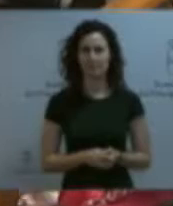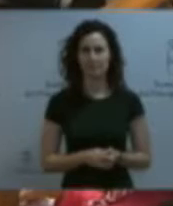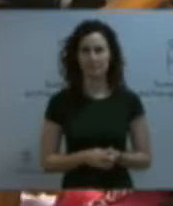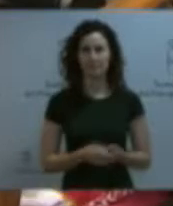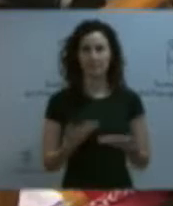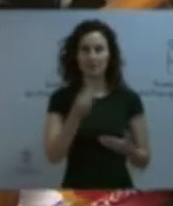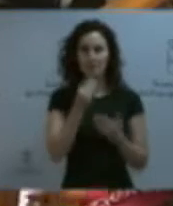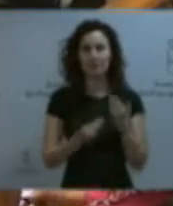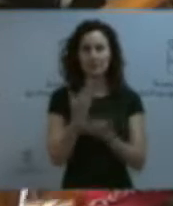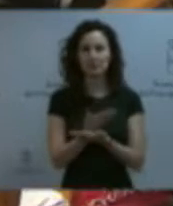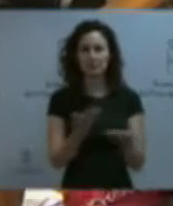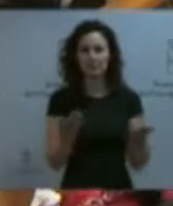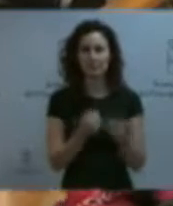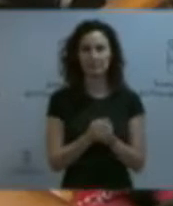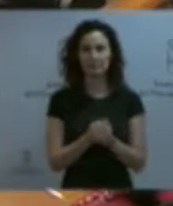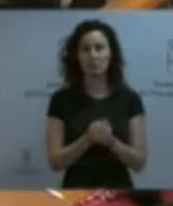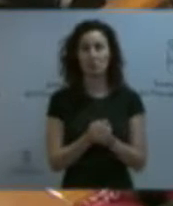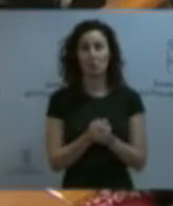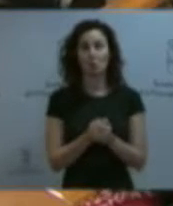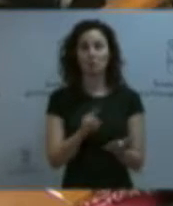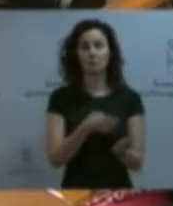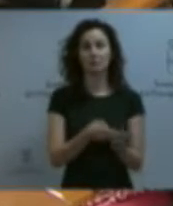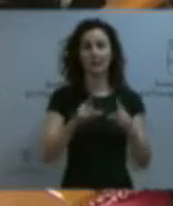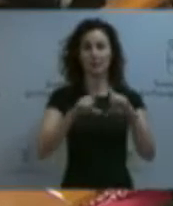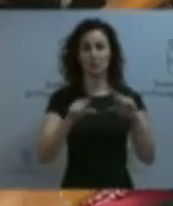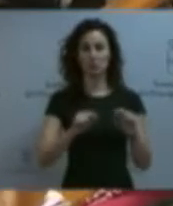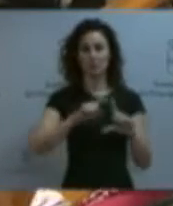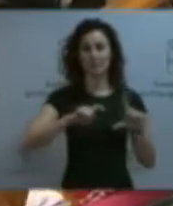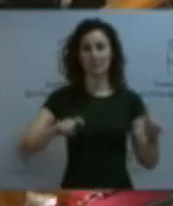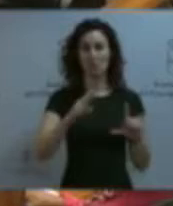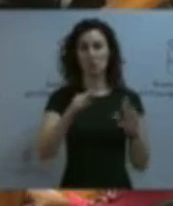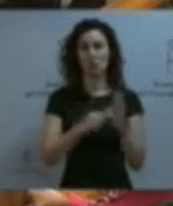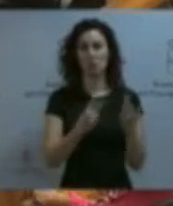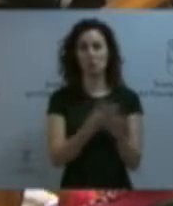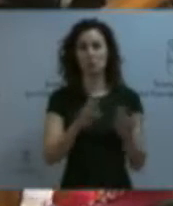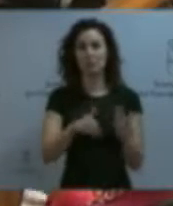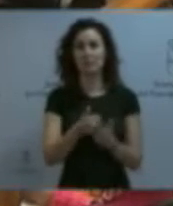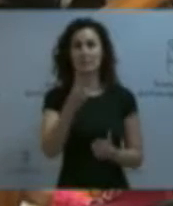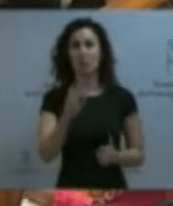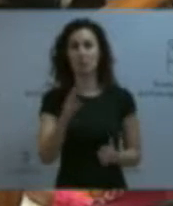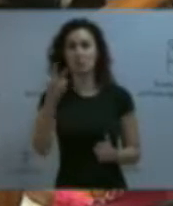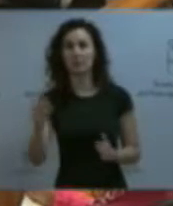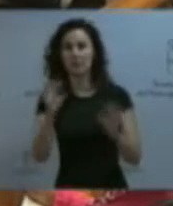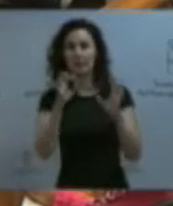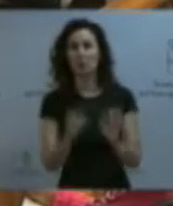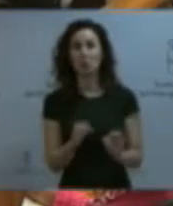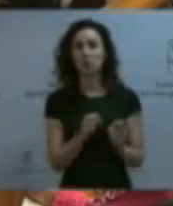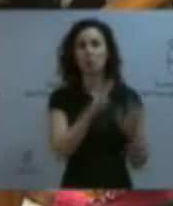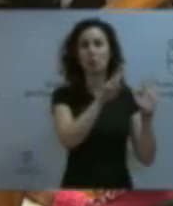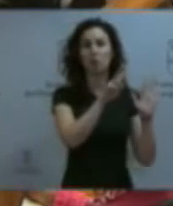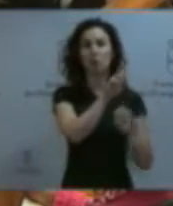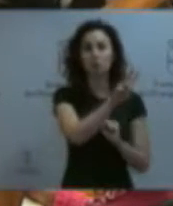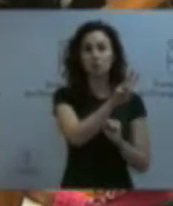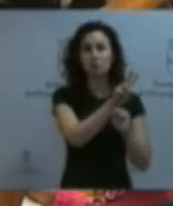Buenos días. Señorías, el Plan Asturiano de Estadística 2017-2020 viene tras el anterior Plan 2009-2012,